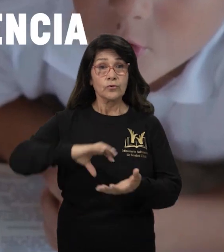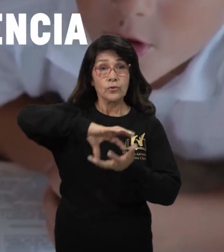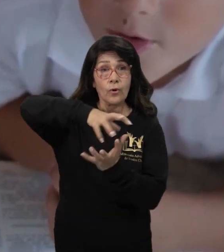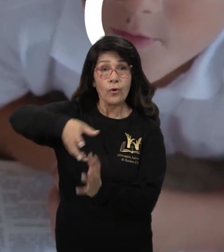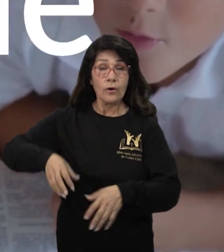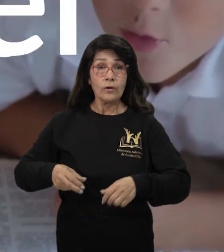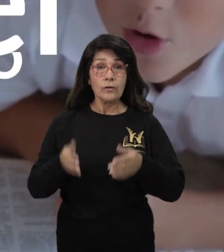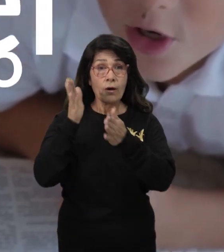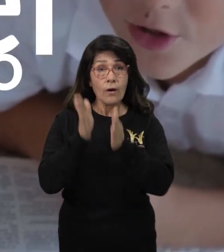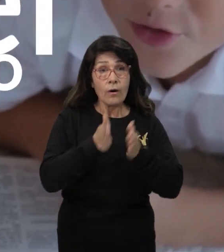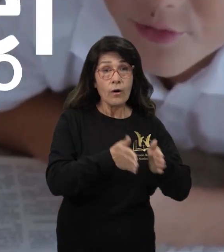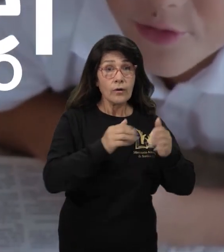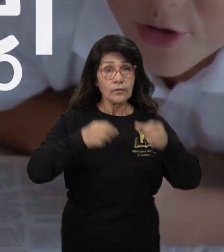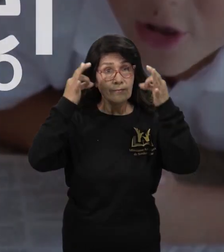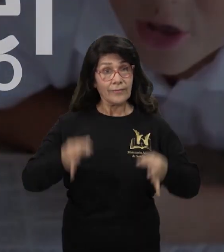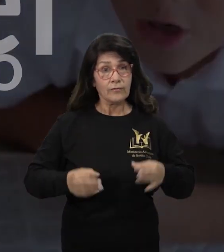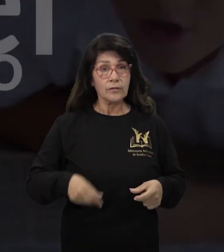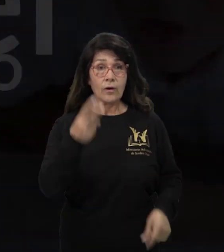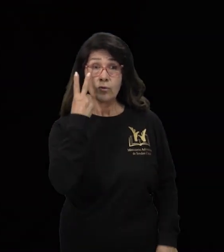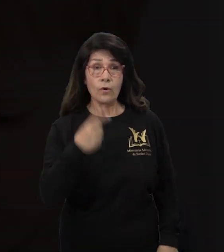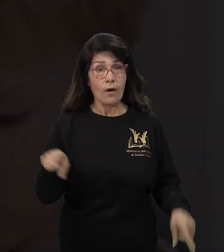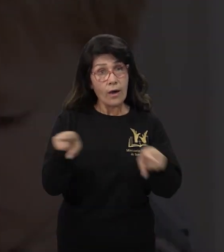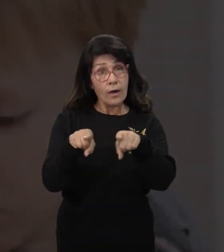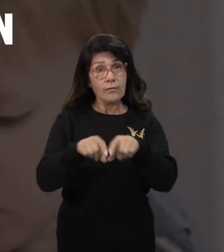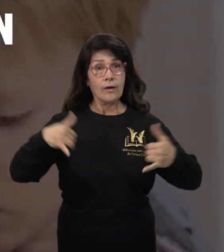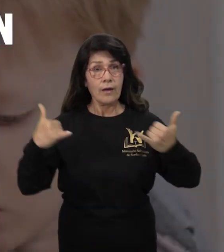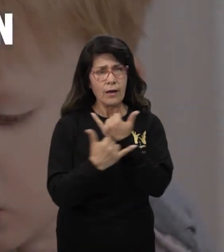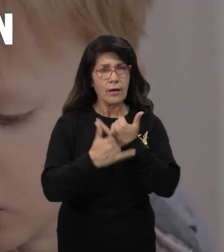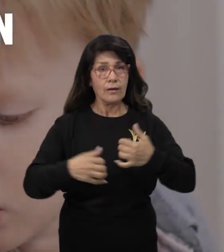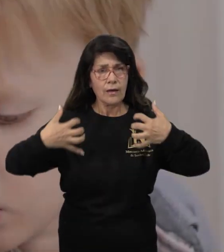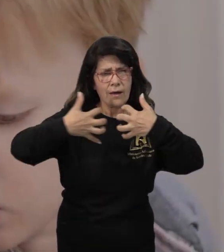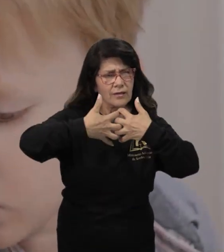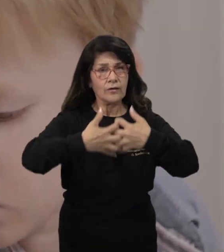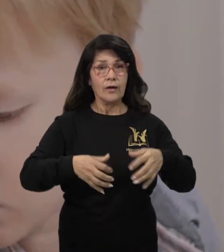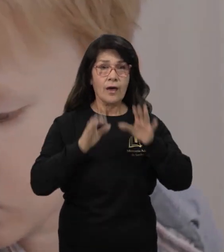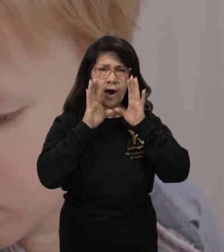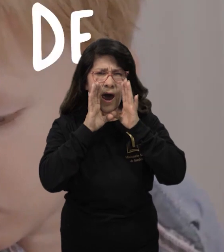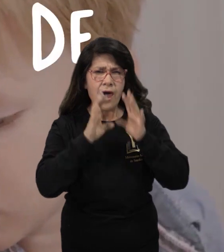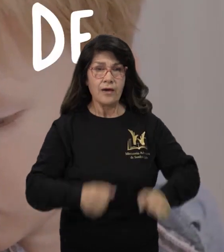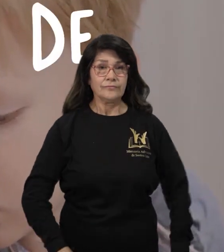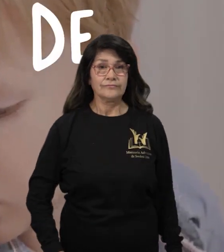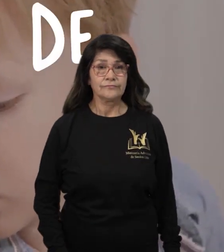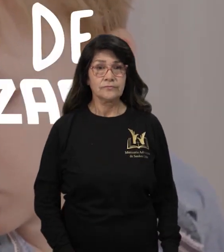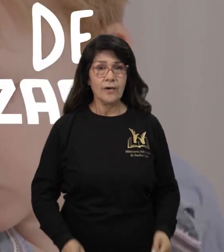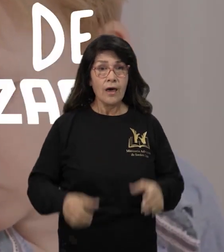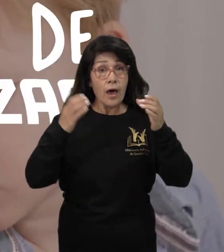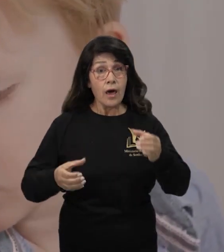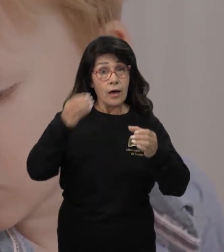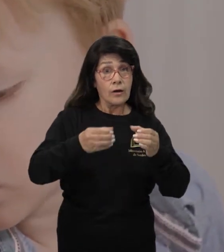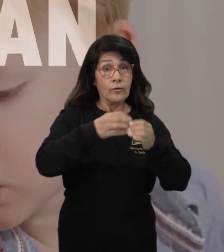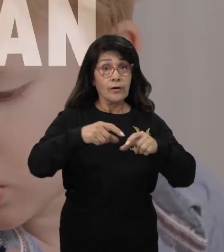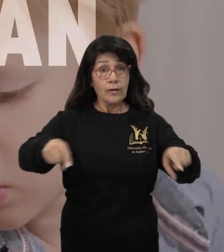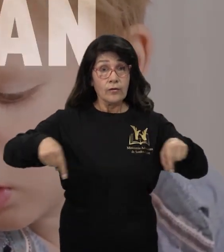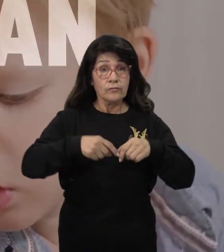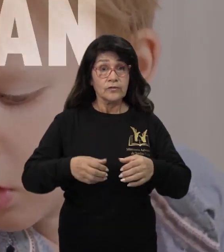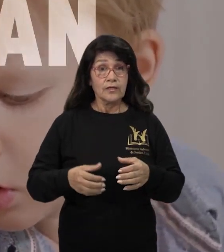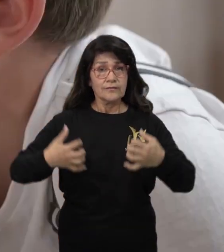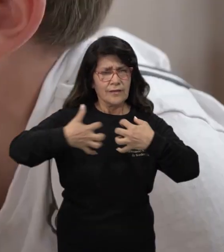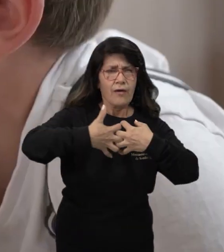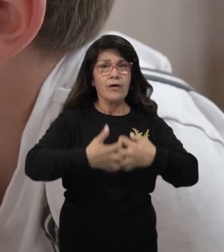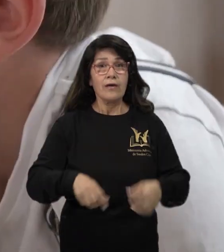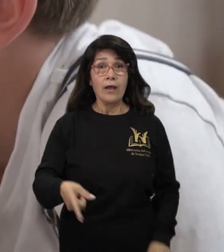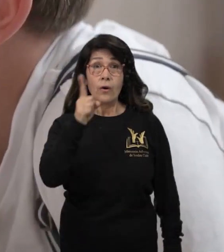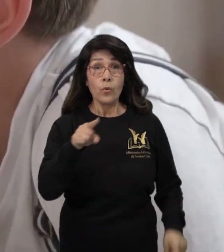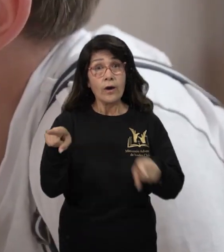existencia con el orden del universo. Dos hermanos se peleaban por la misma pieza de un juego de rompecabezas mientras gritaban.